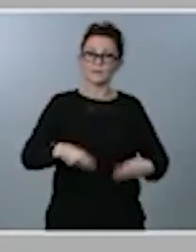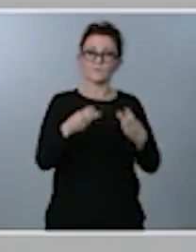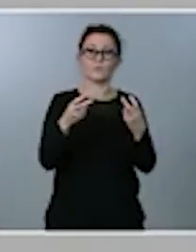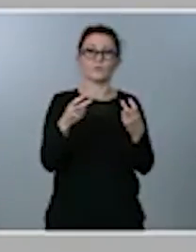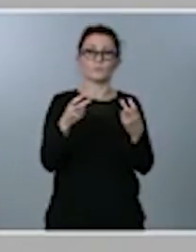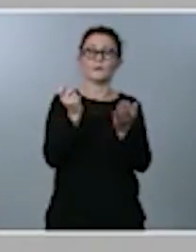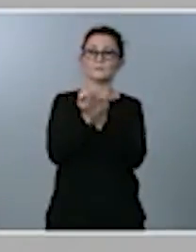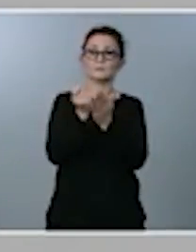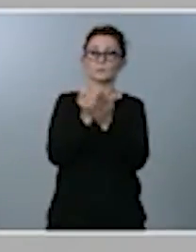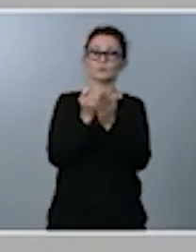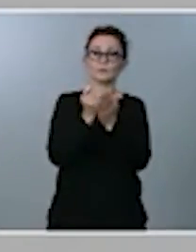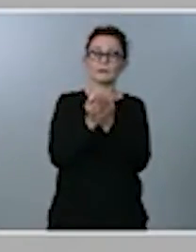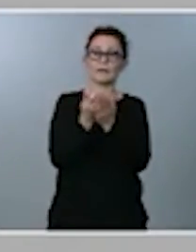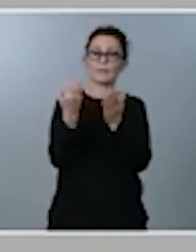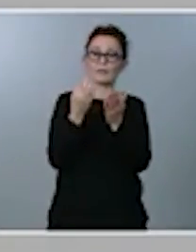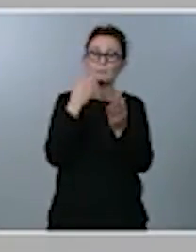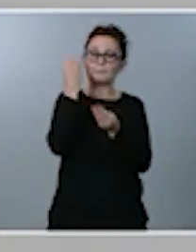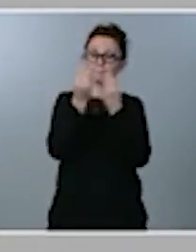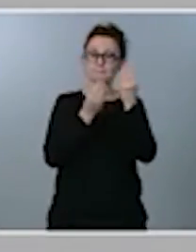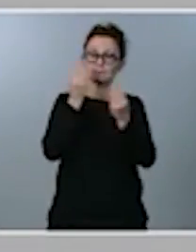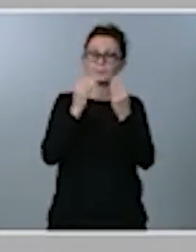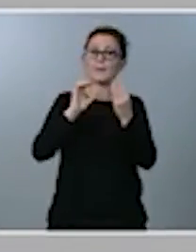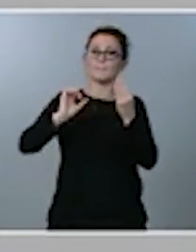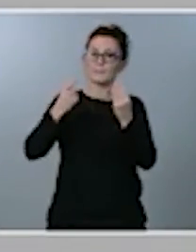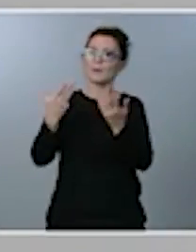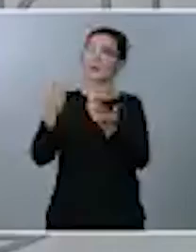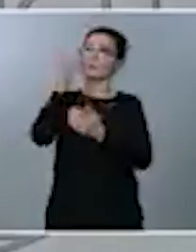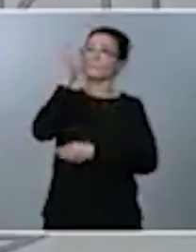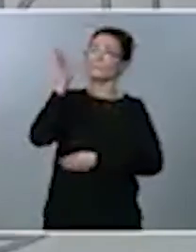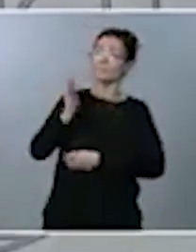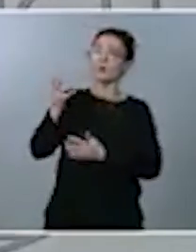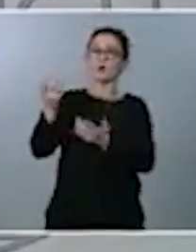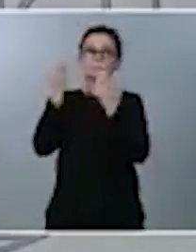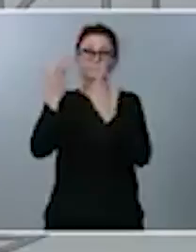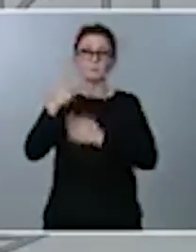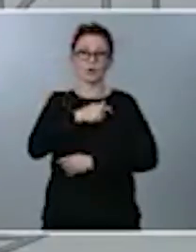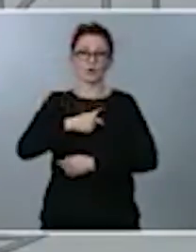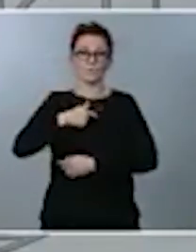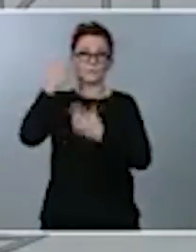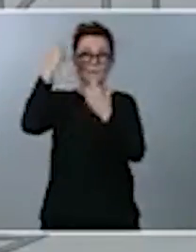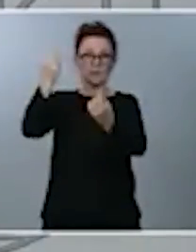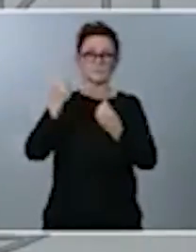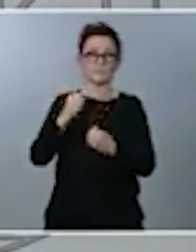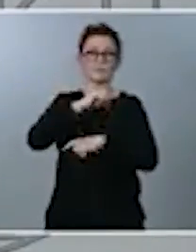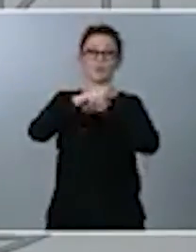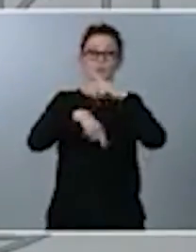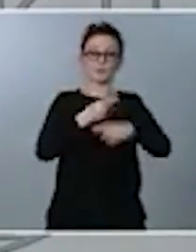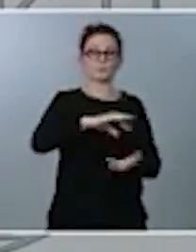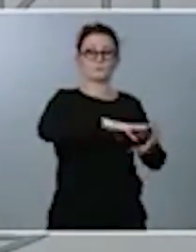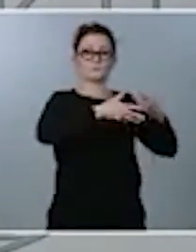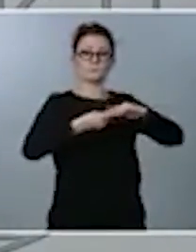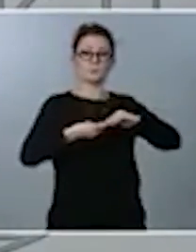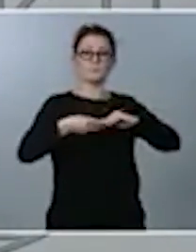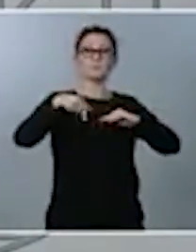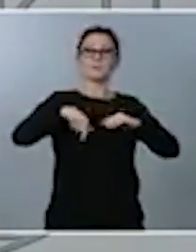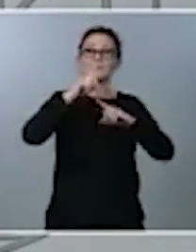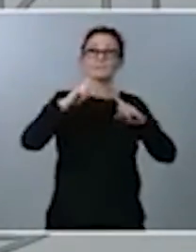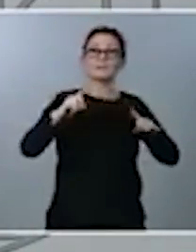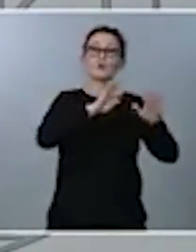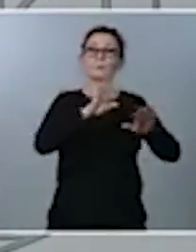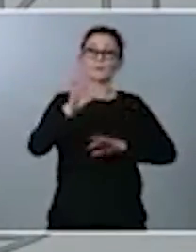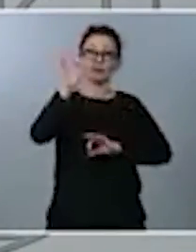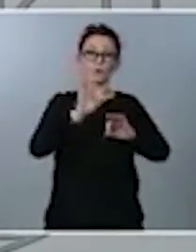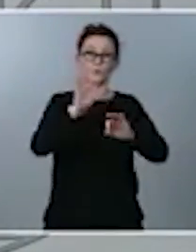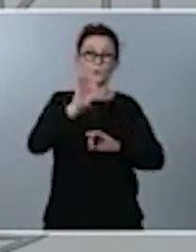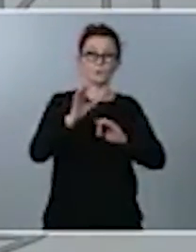recomendaciones del comité de expertos y solo este año incorporamos limitar al 95% la actual exención del 100